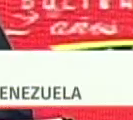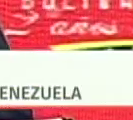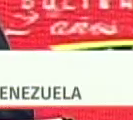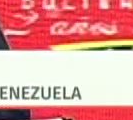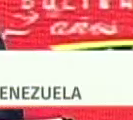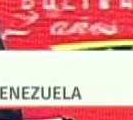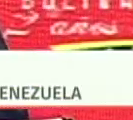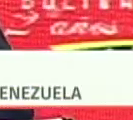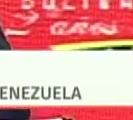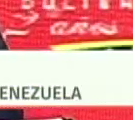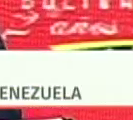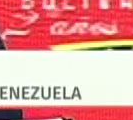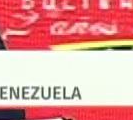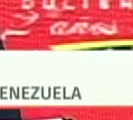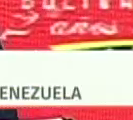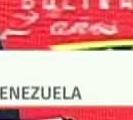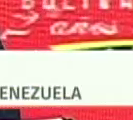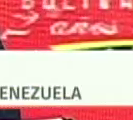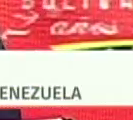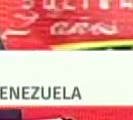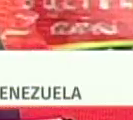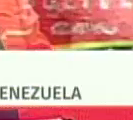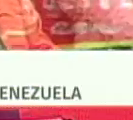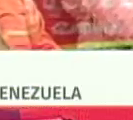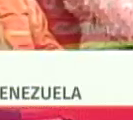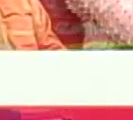Para movernos en una sola dirección.